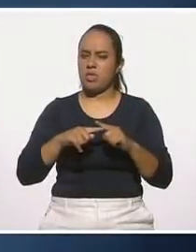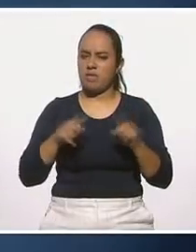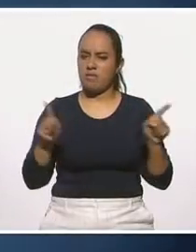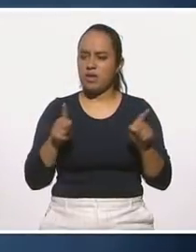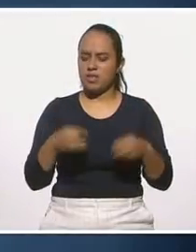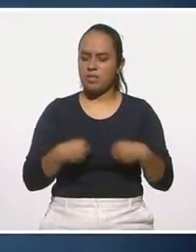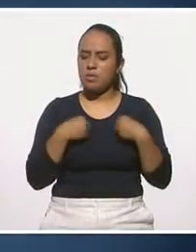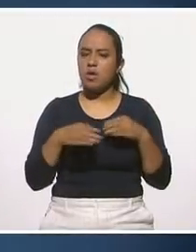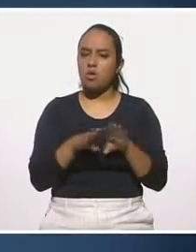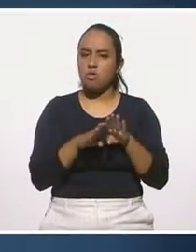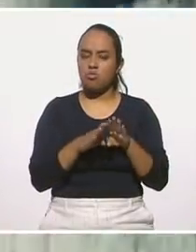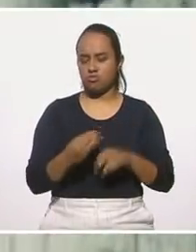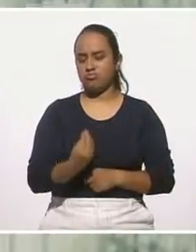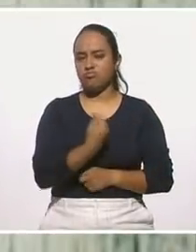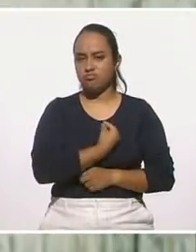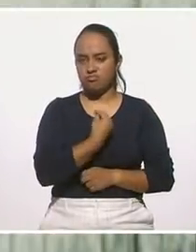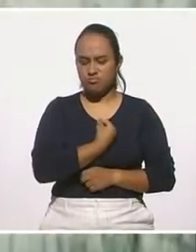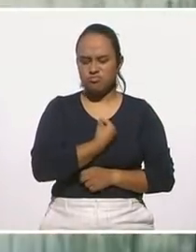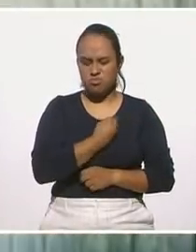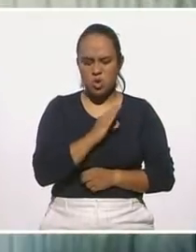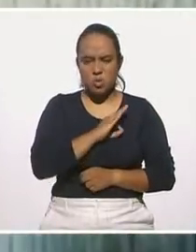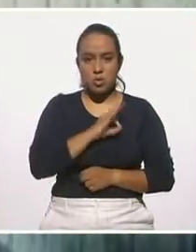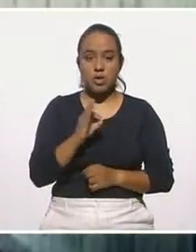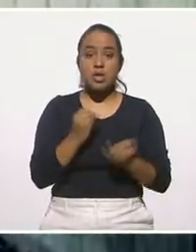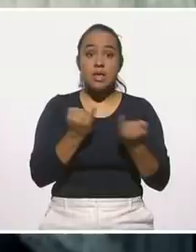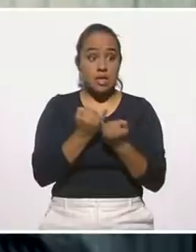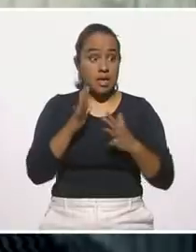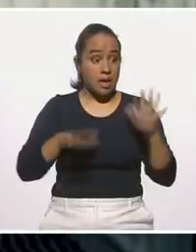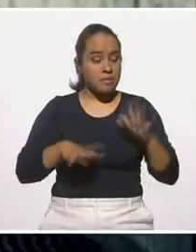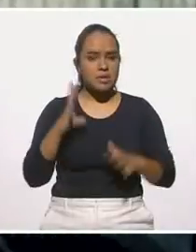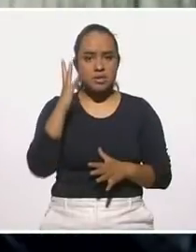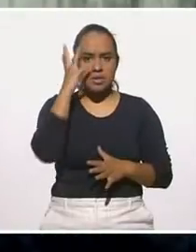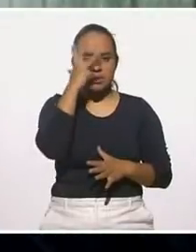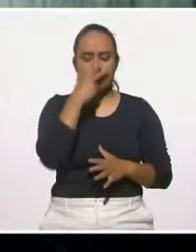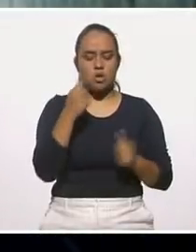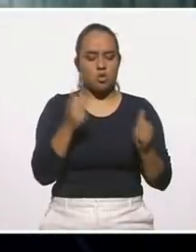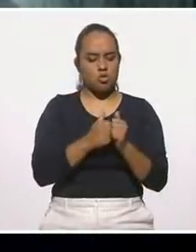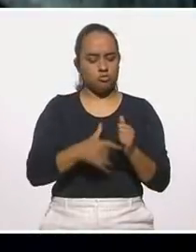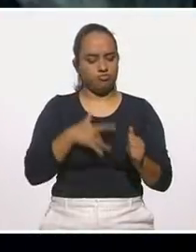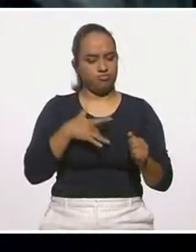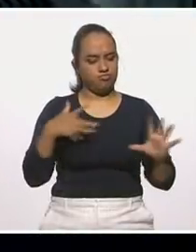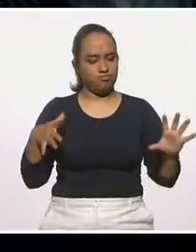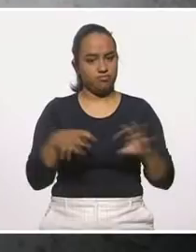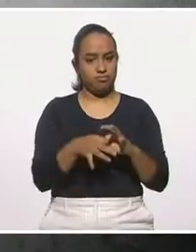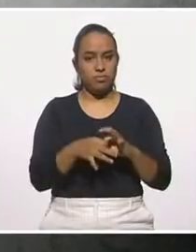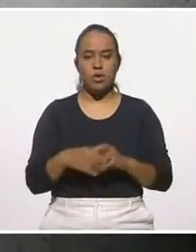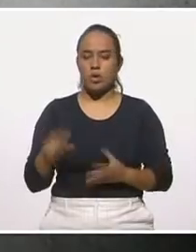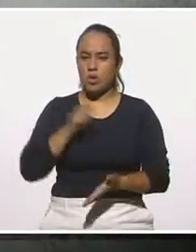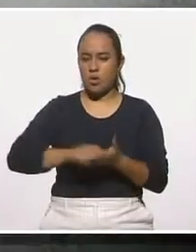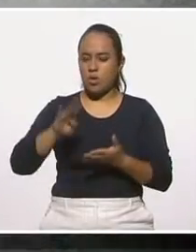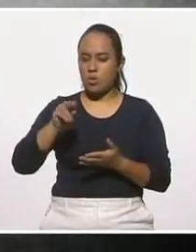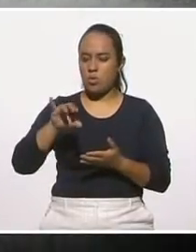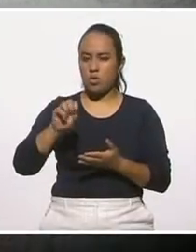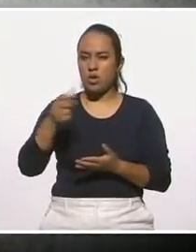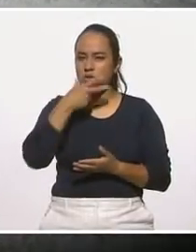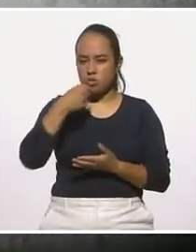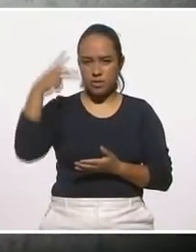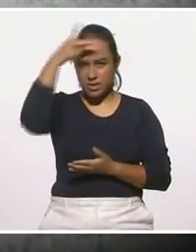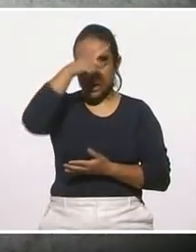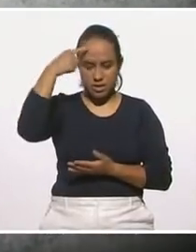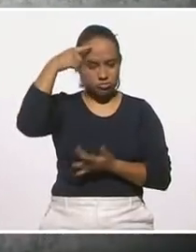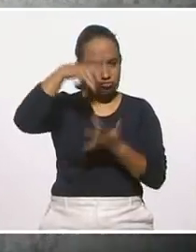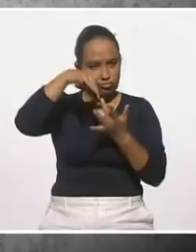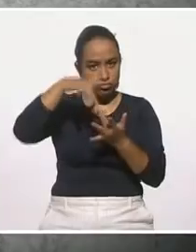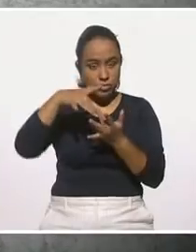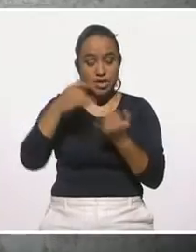soportable y a veces incluso hermosa y con sentido. Boris Sirulnik, neurólogo, psiquiatra,